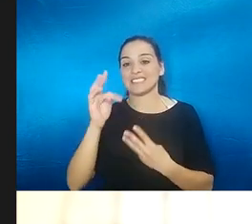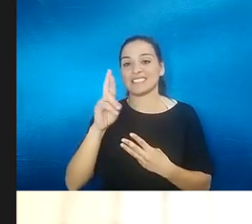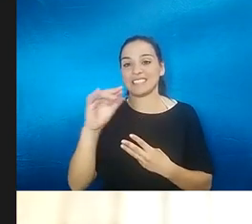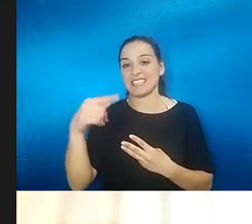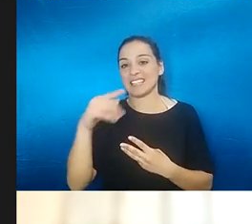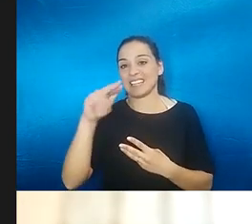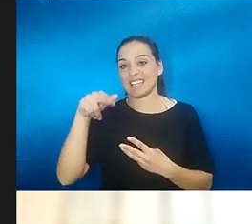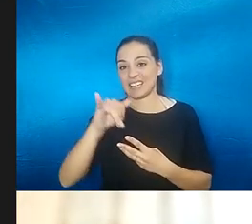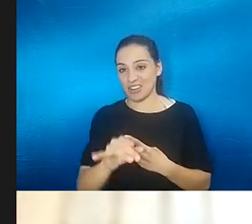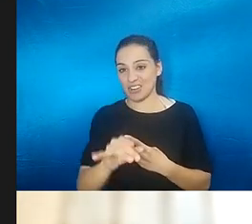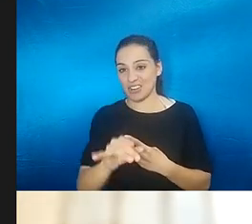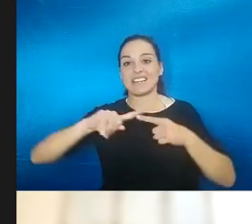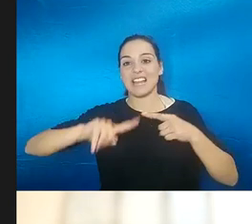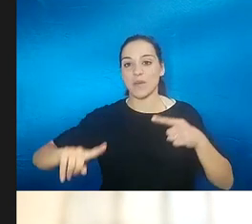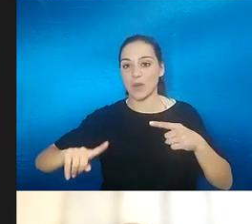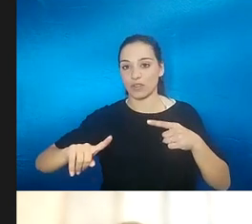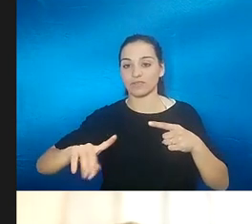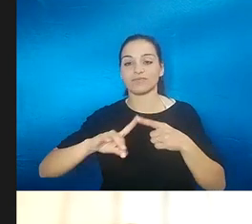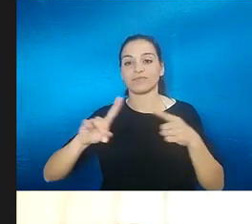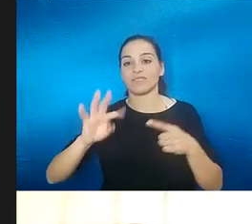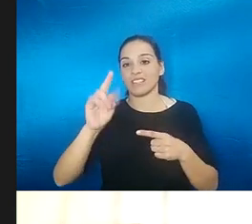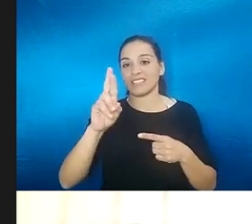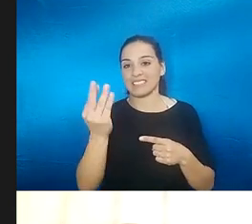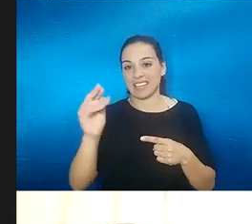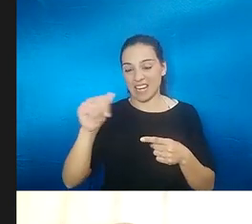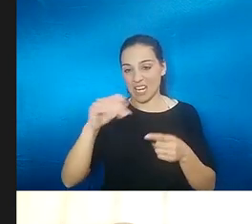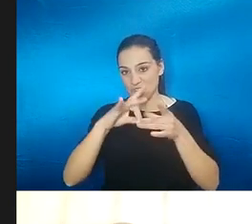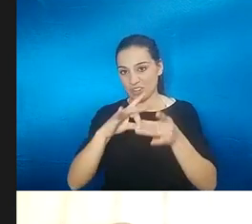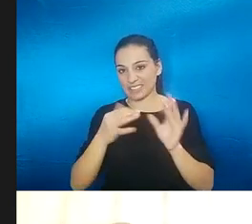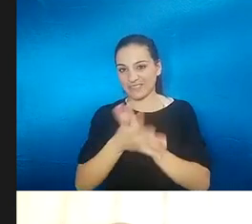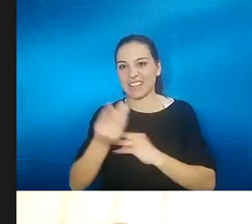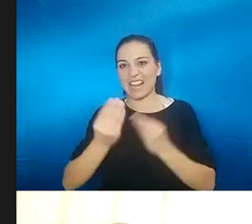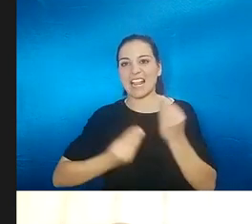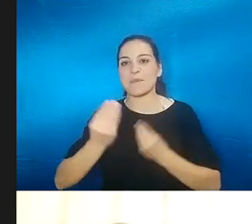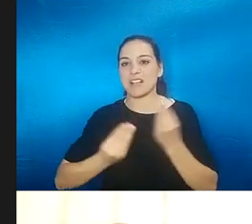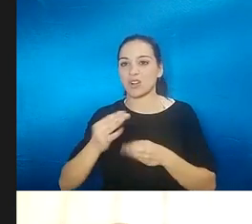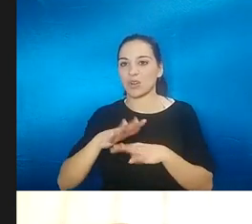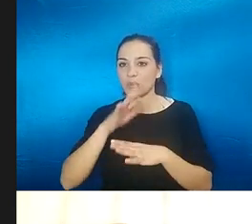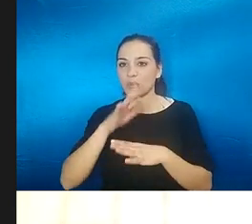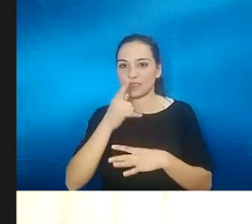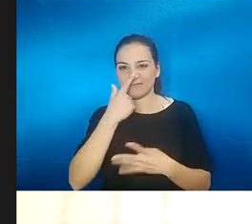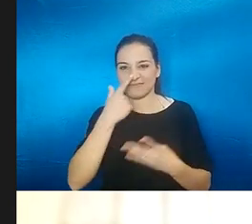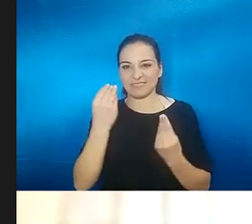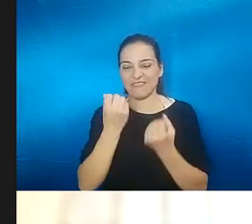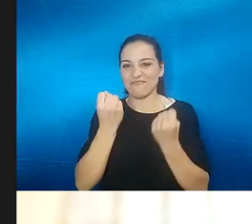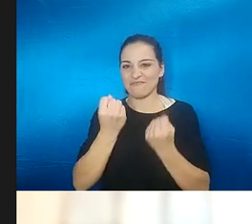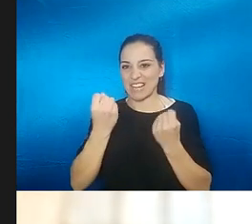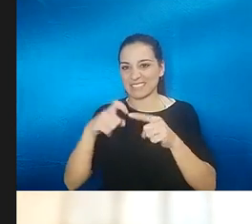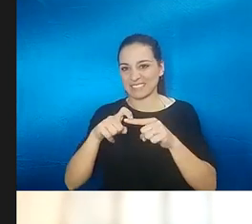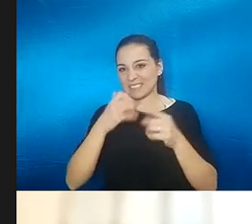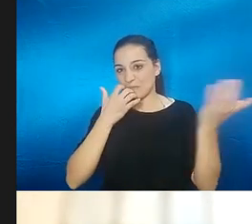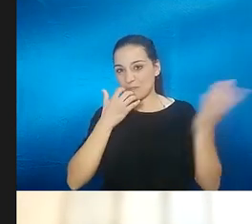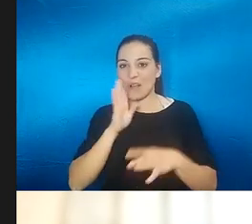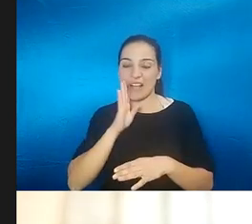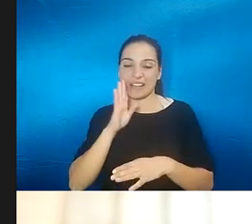relativamente químico por eso recoge olores tan tan característicos como estaba